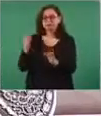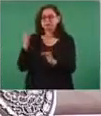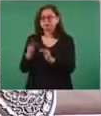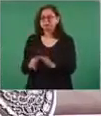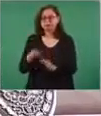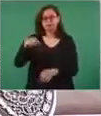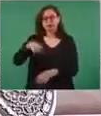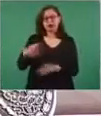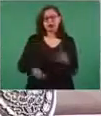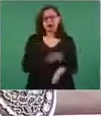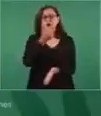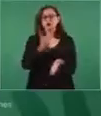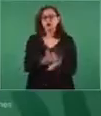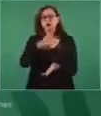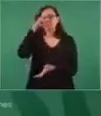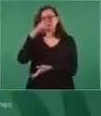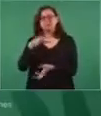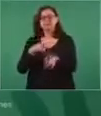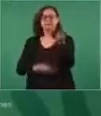Ciudad de México.